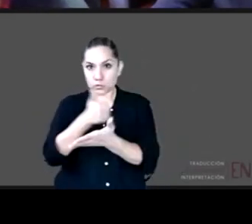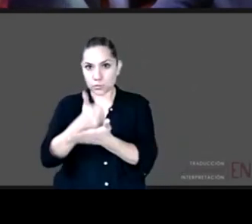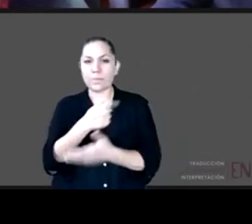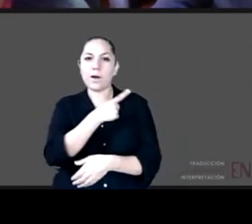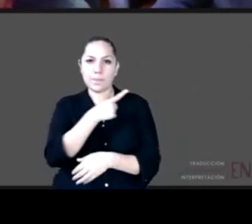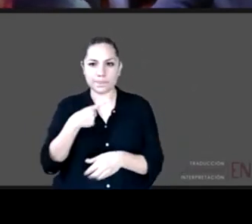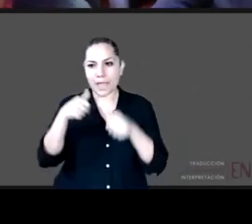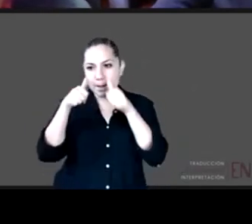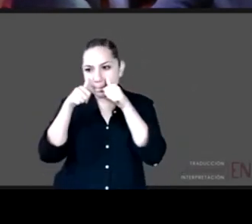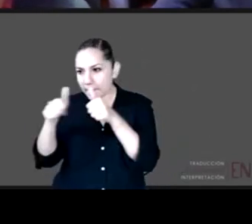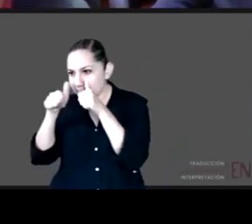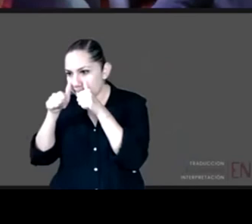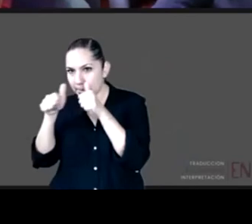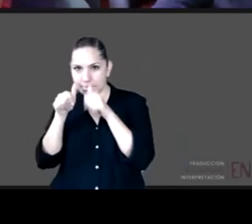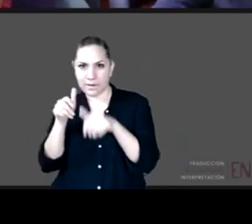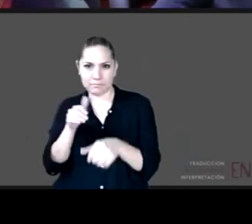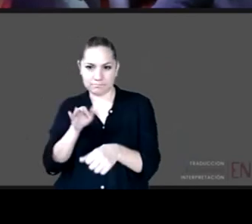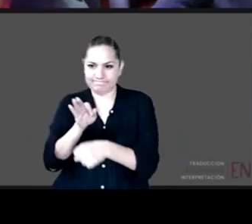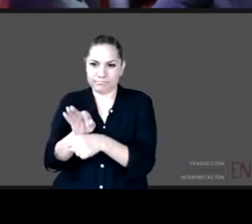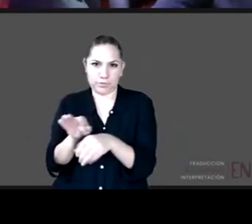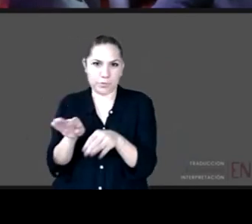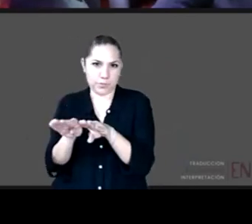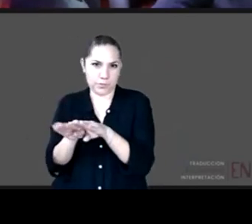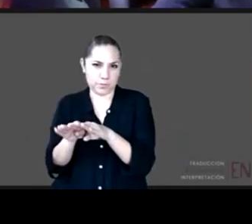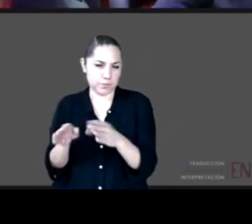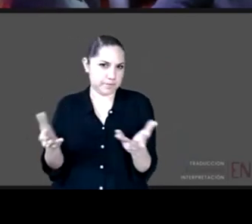buscar, sobre todo los adolescentes, el trabajo.